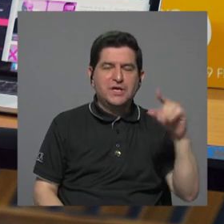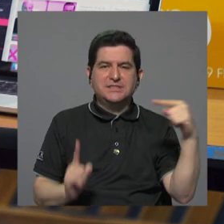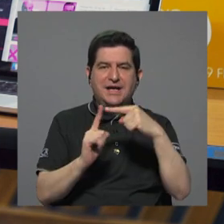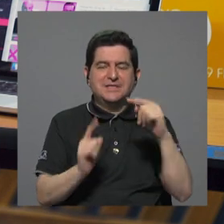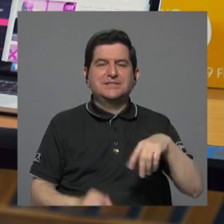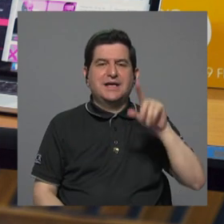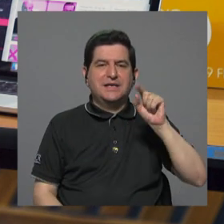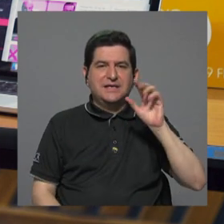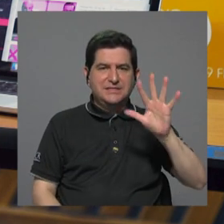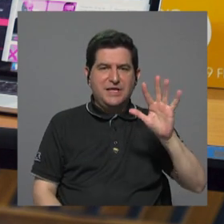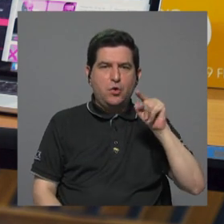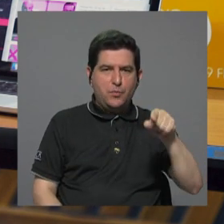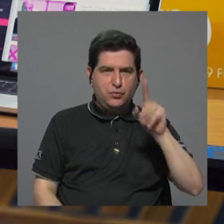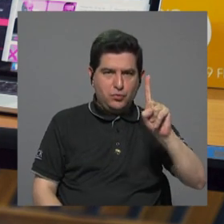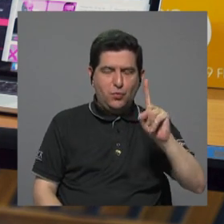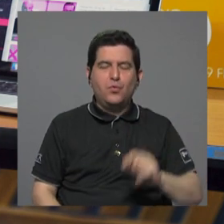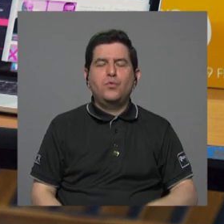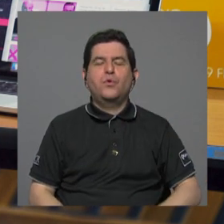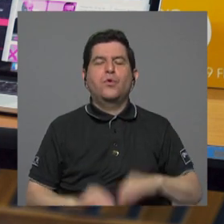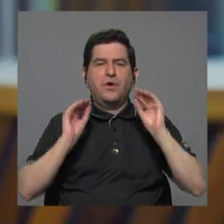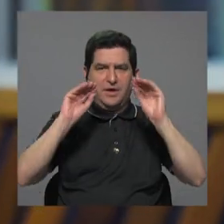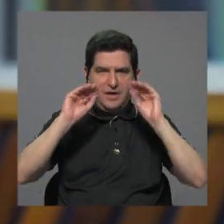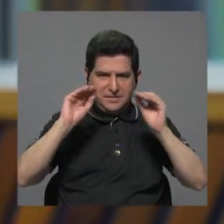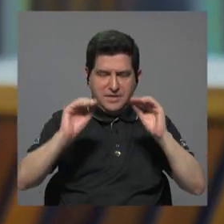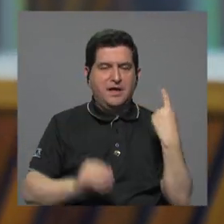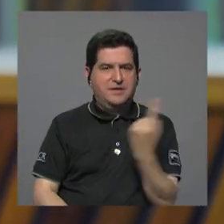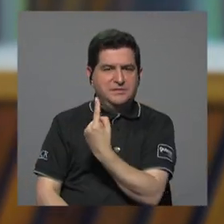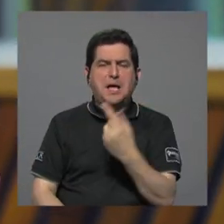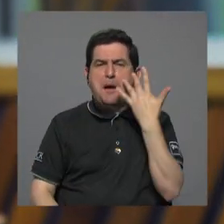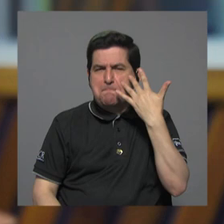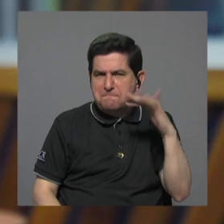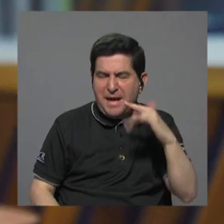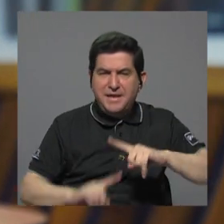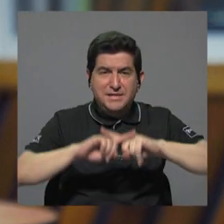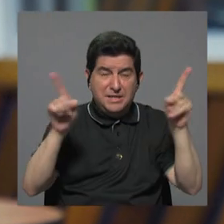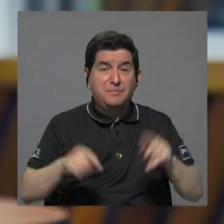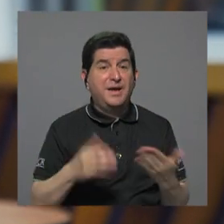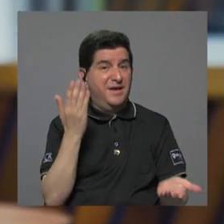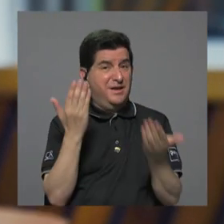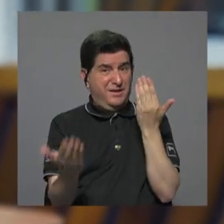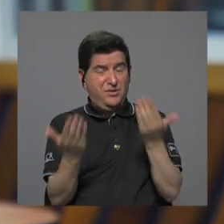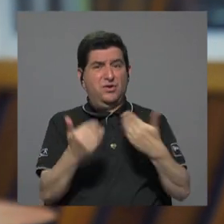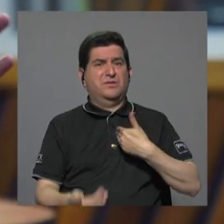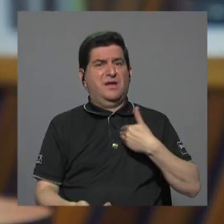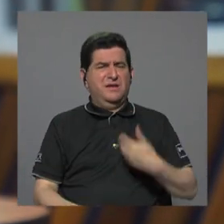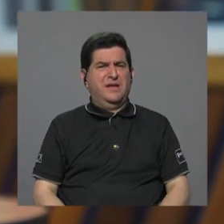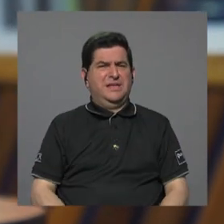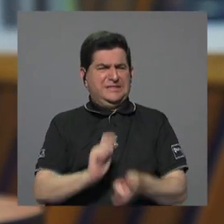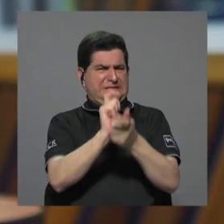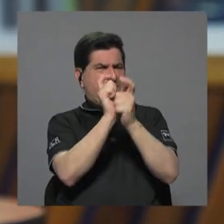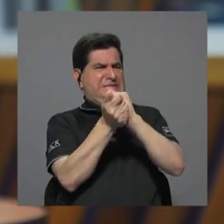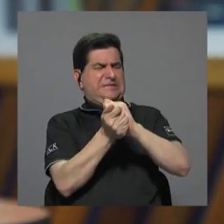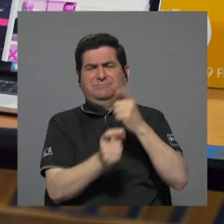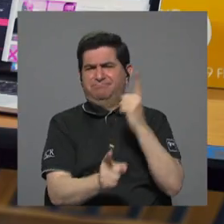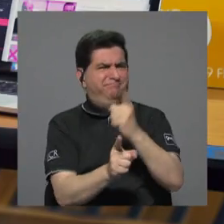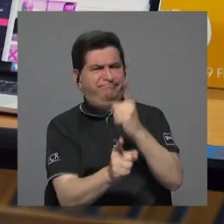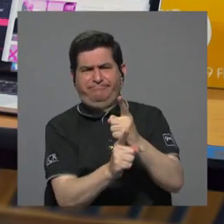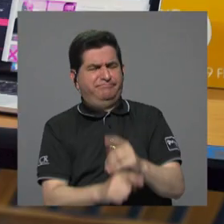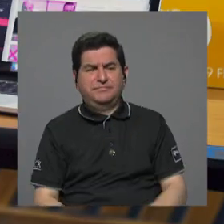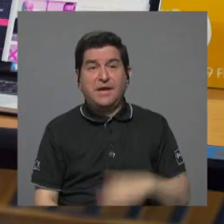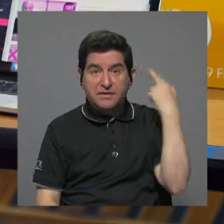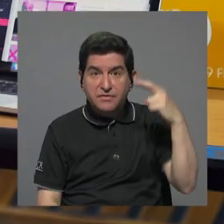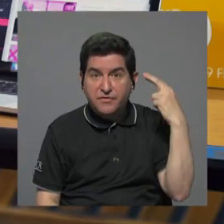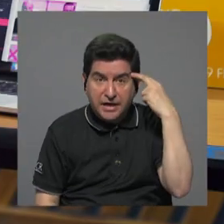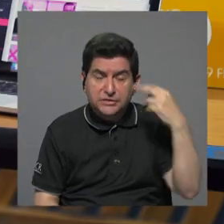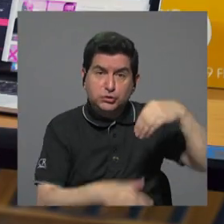5.1 de su PIB a la educación, respectivamente. Puede sonar parecido, pero esa comparación tiene distorsiones que la hacen inapropiada. Por